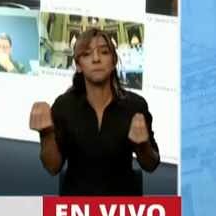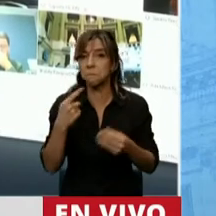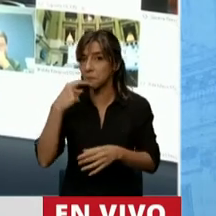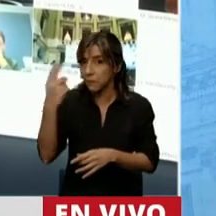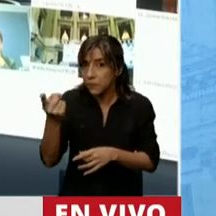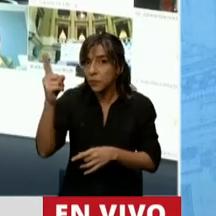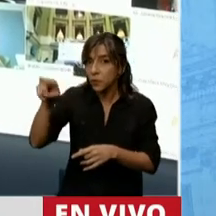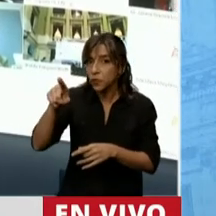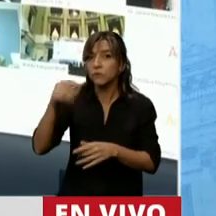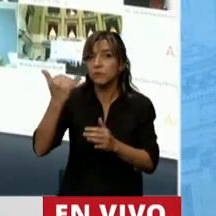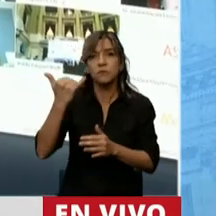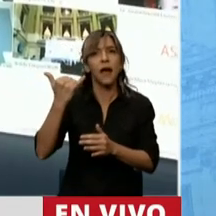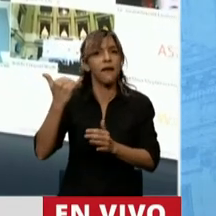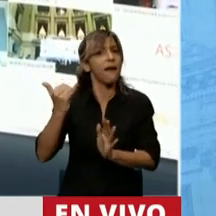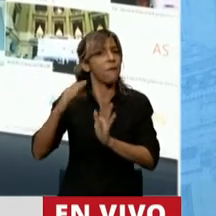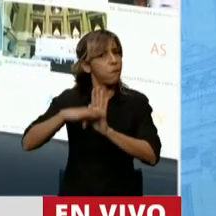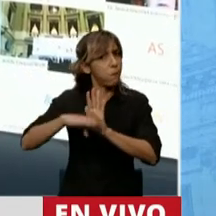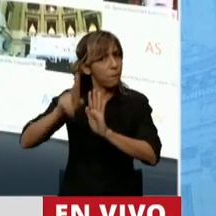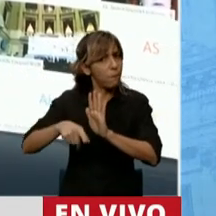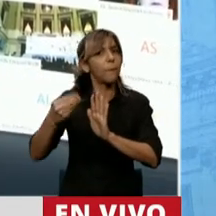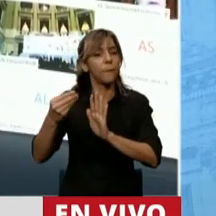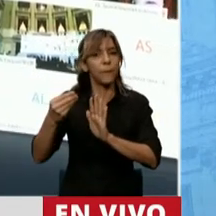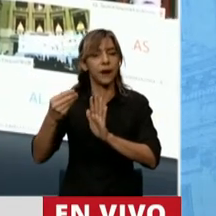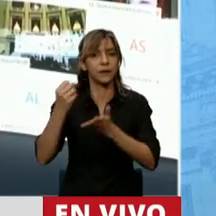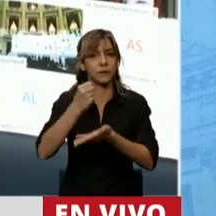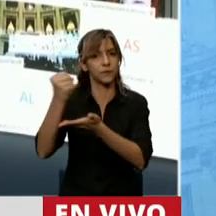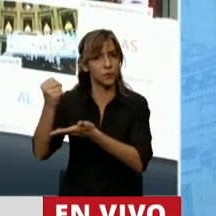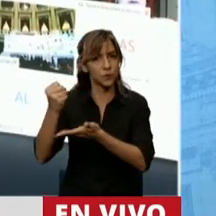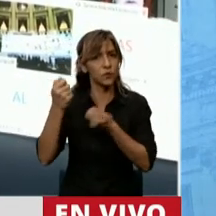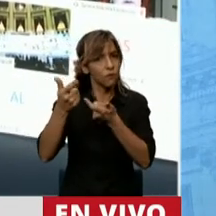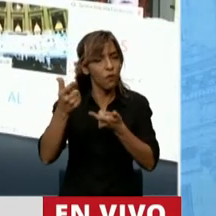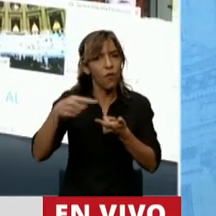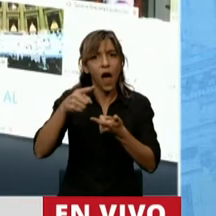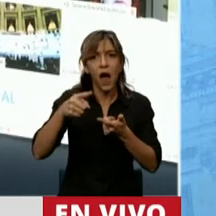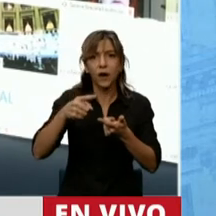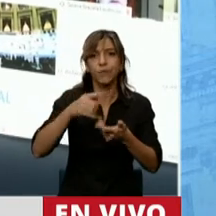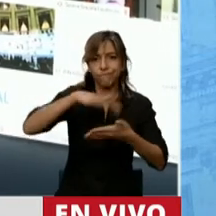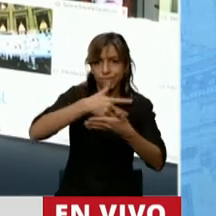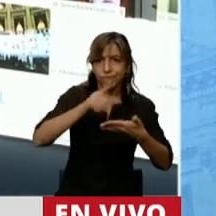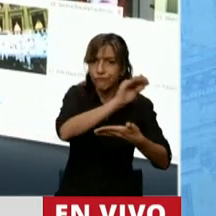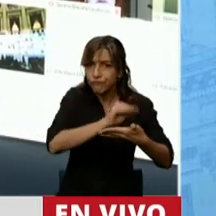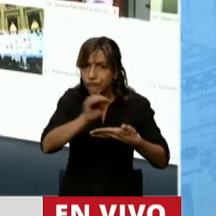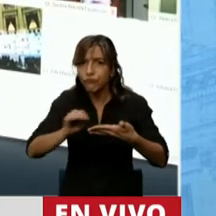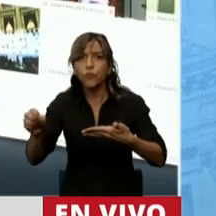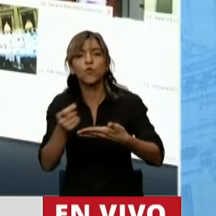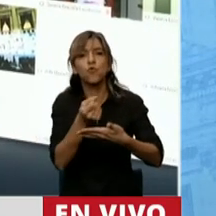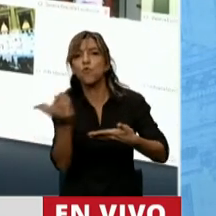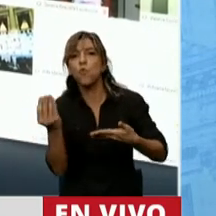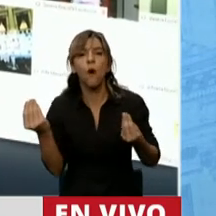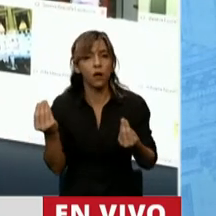medidas concretas para equiparar esos subsidios desde Lamba al interior?